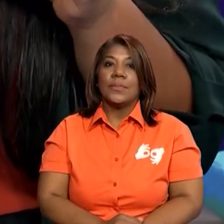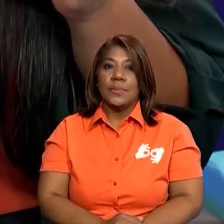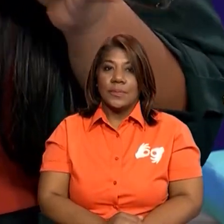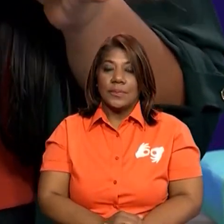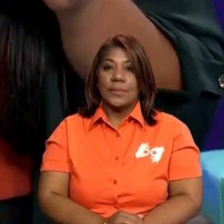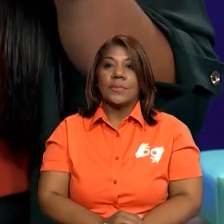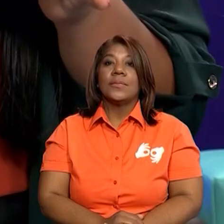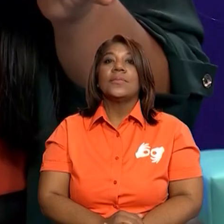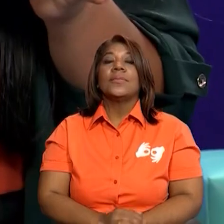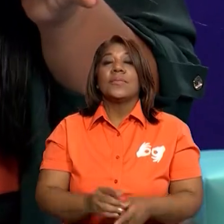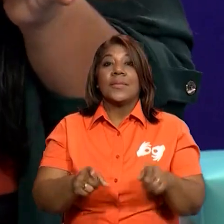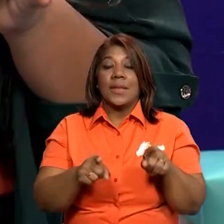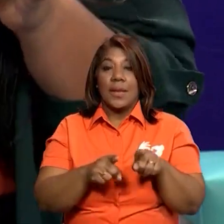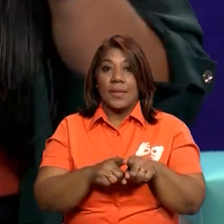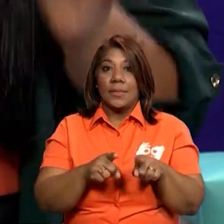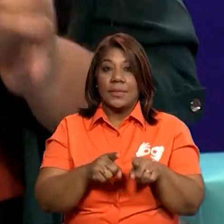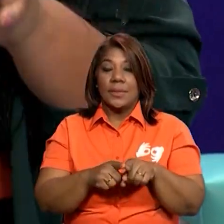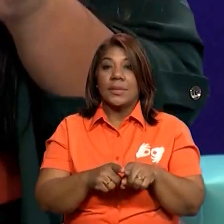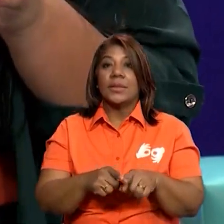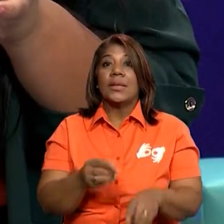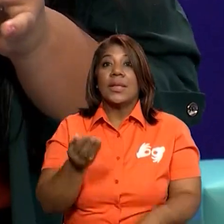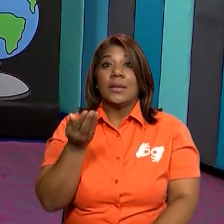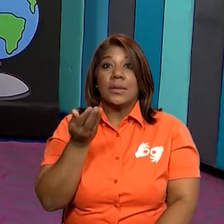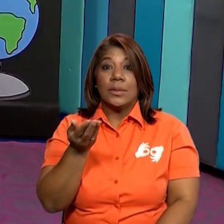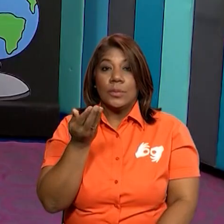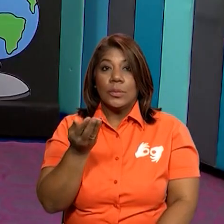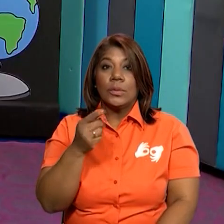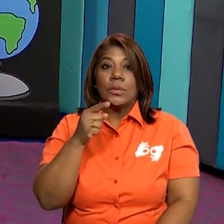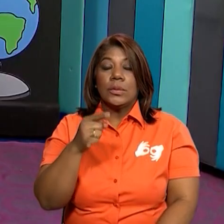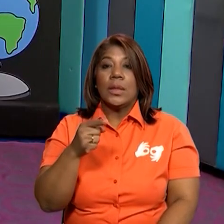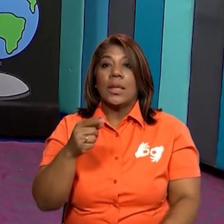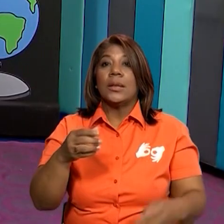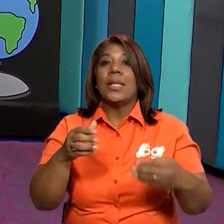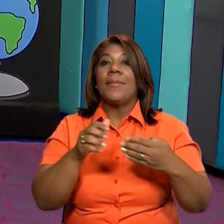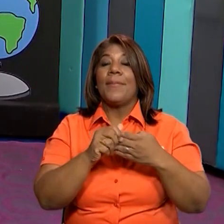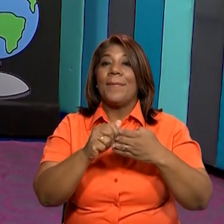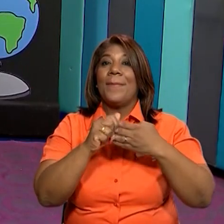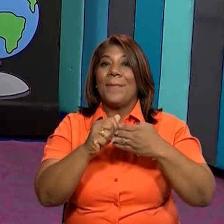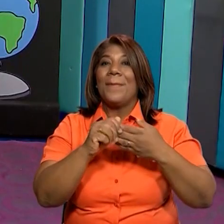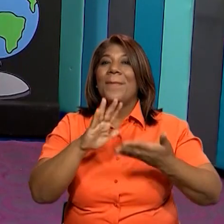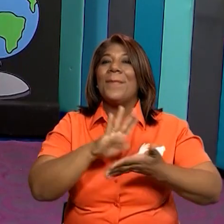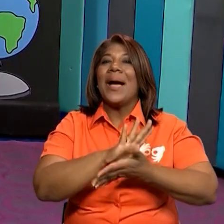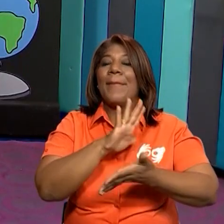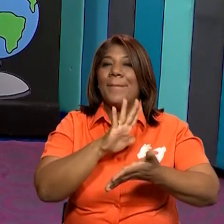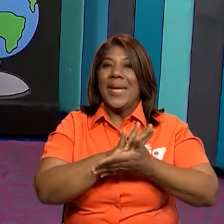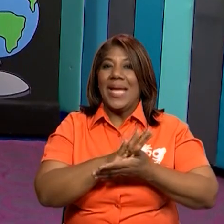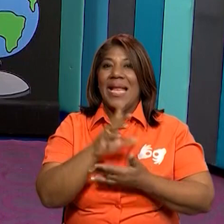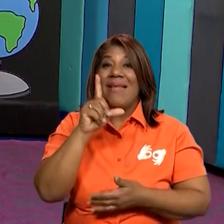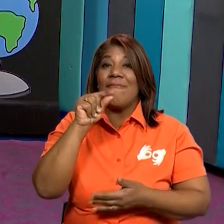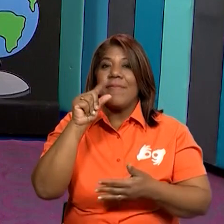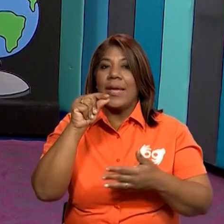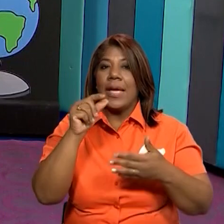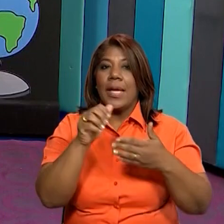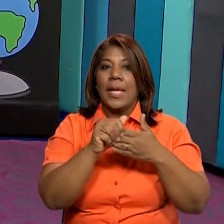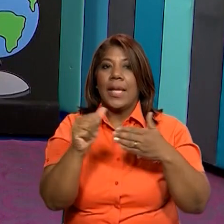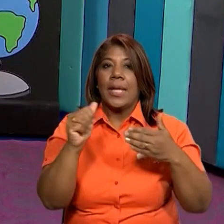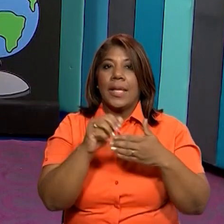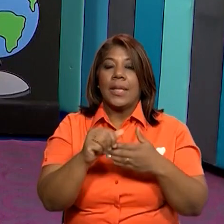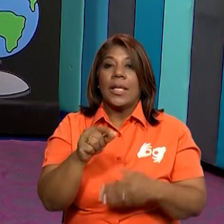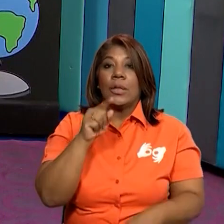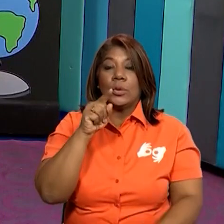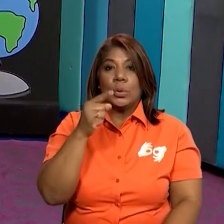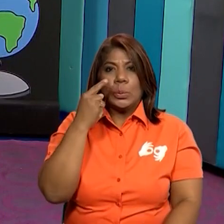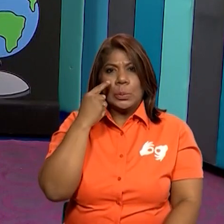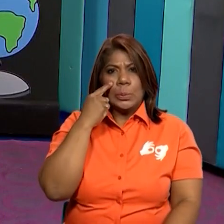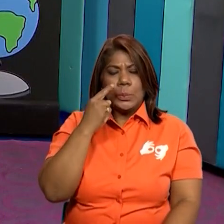hay monedas, pero en nuestro país circula libremente esta que está aquí. Y quiero invitarlos a que la